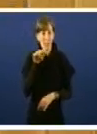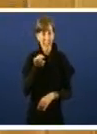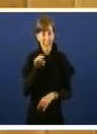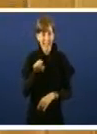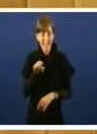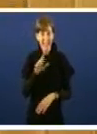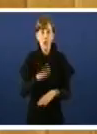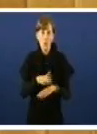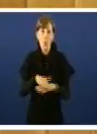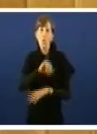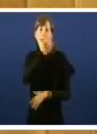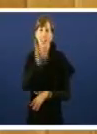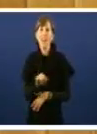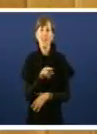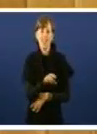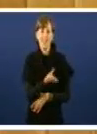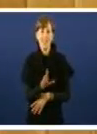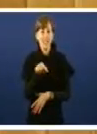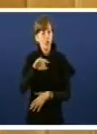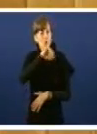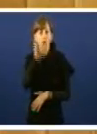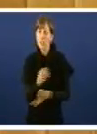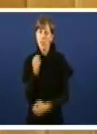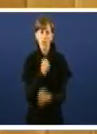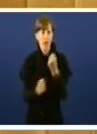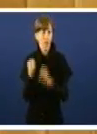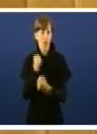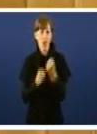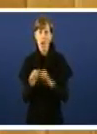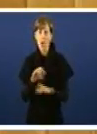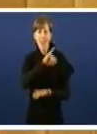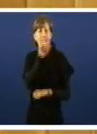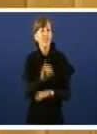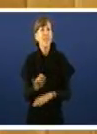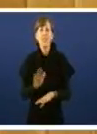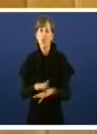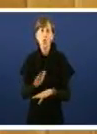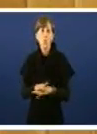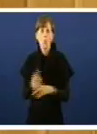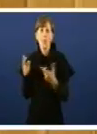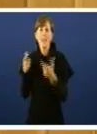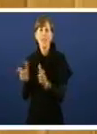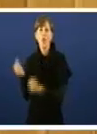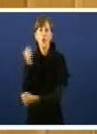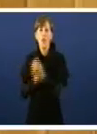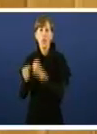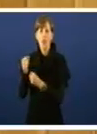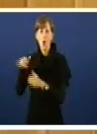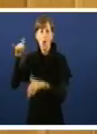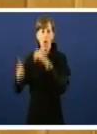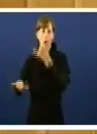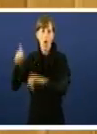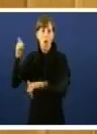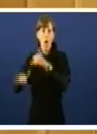orixe da crise na que estamos. Este é unha crise financeira. Unha crise provocada pola desregulación do sector financeiro, pola especulación